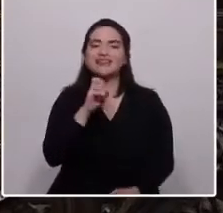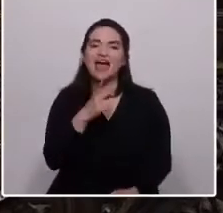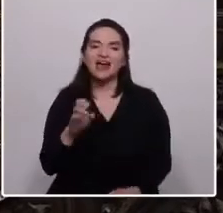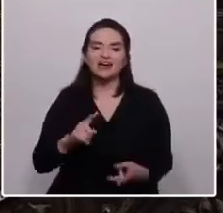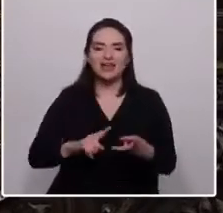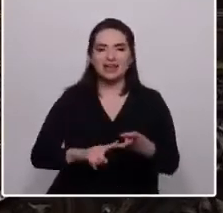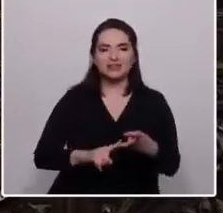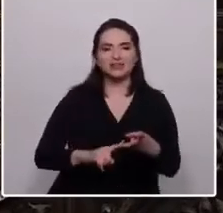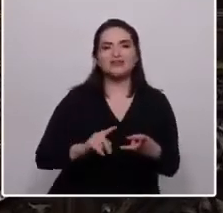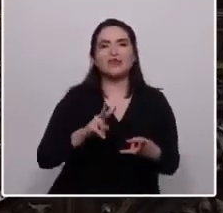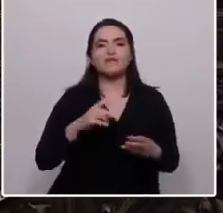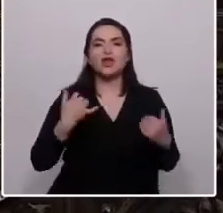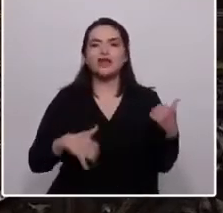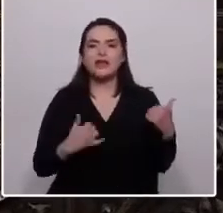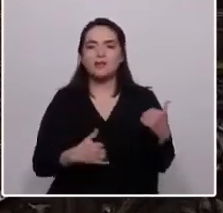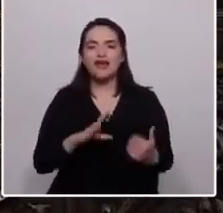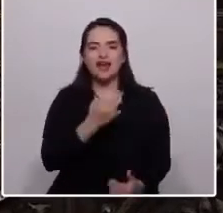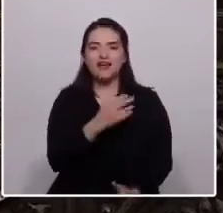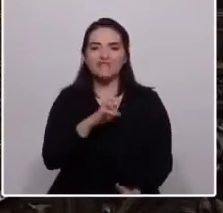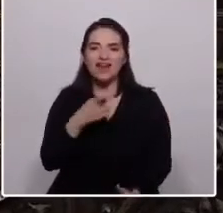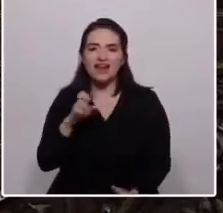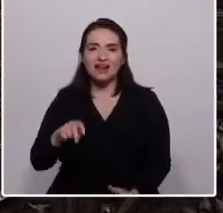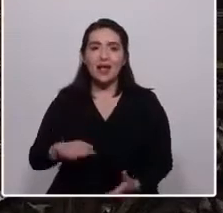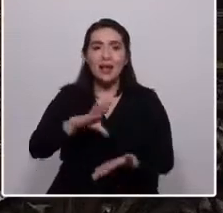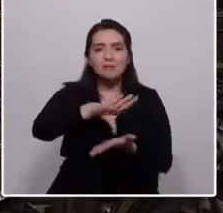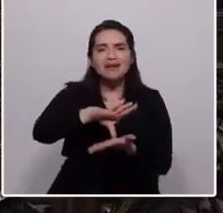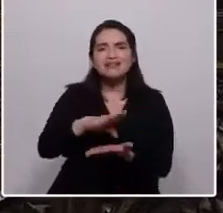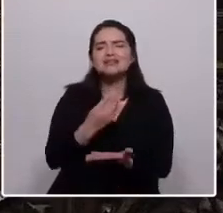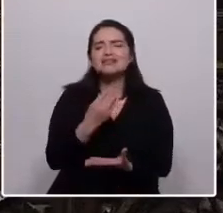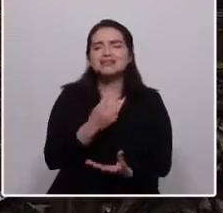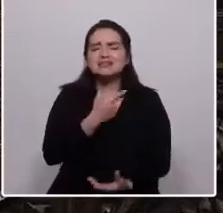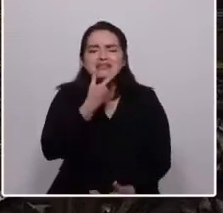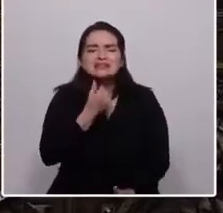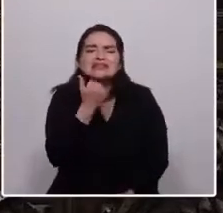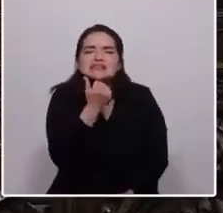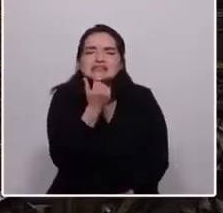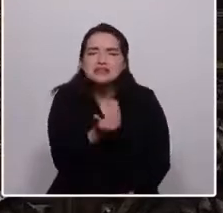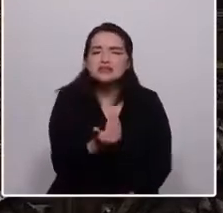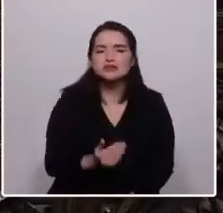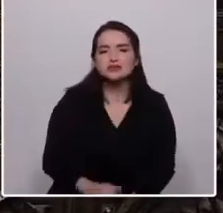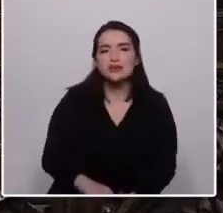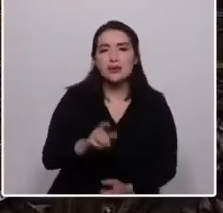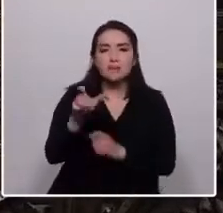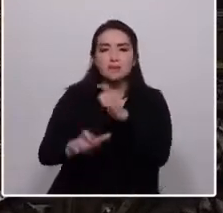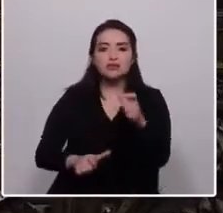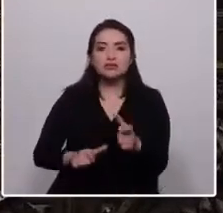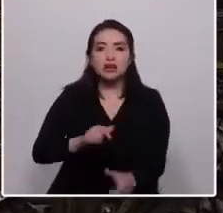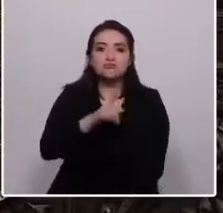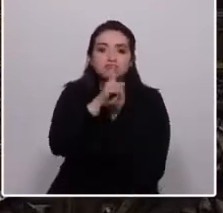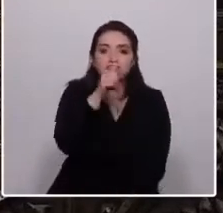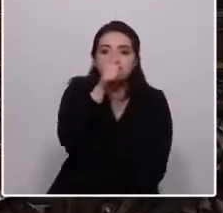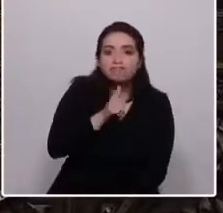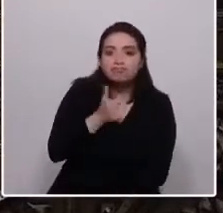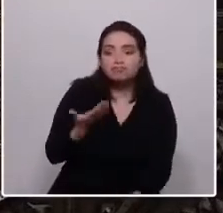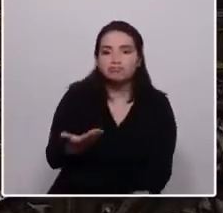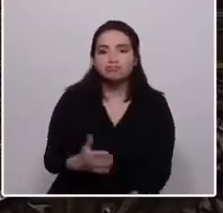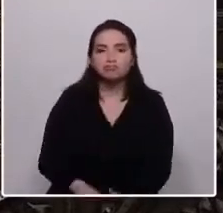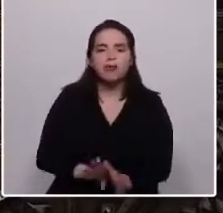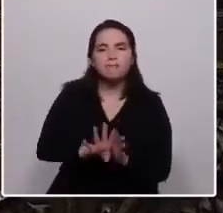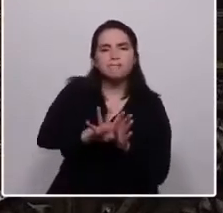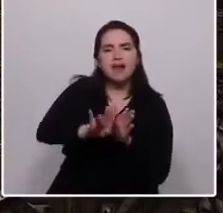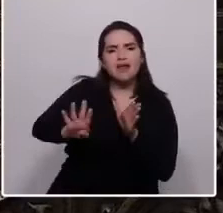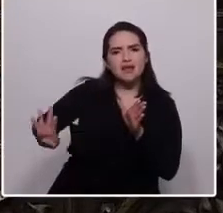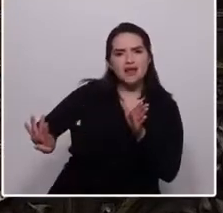Cafarena y Víctor Jara, el país de los sencillos, de las anónimas, de los diversos y los marginados, que hoy tenemos la tarea